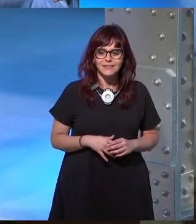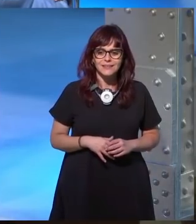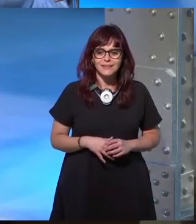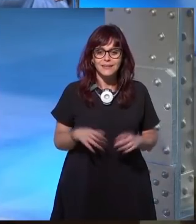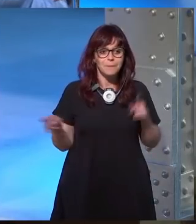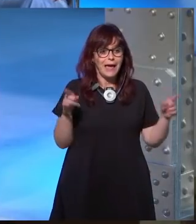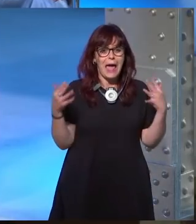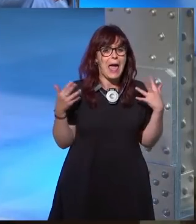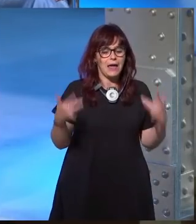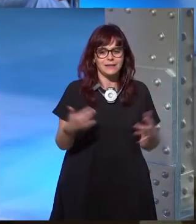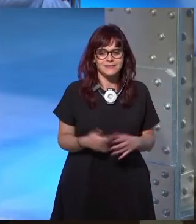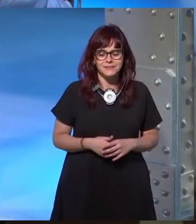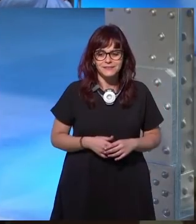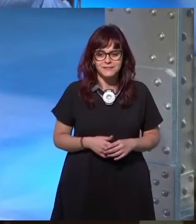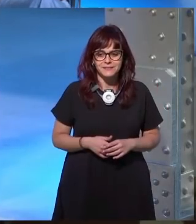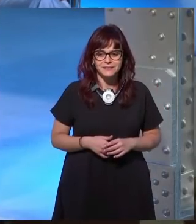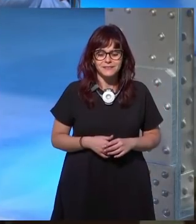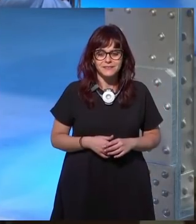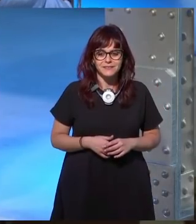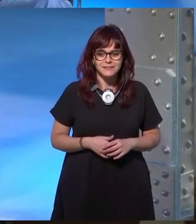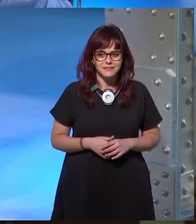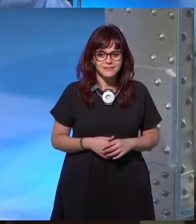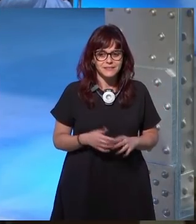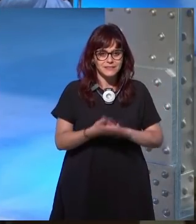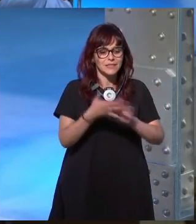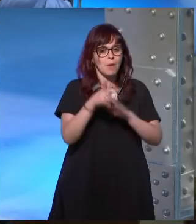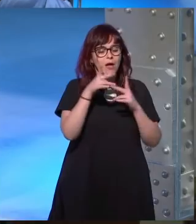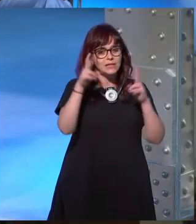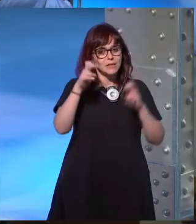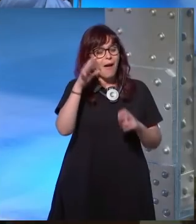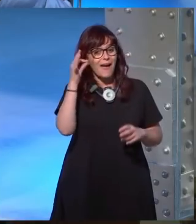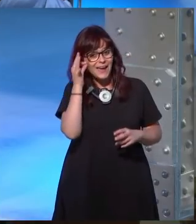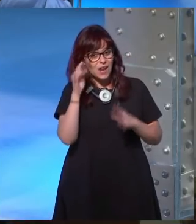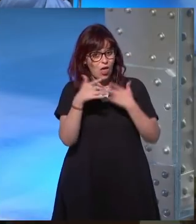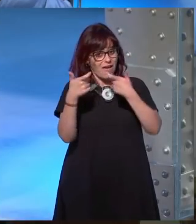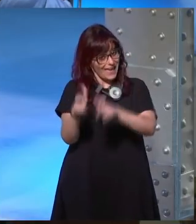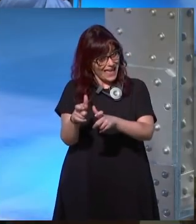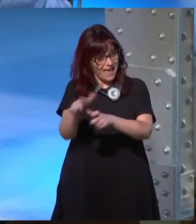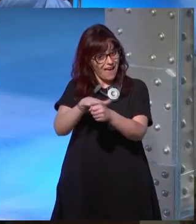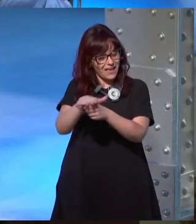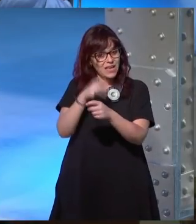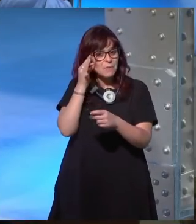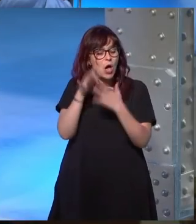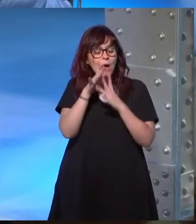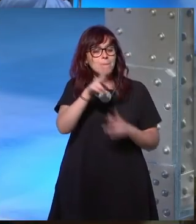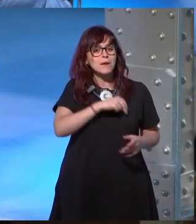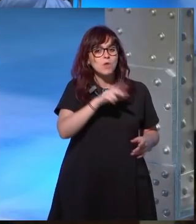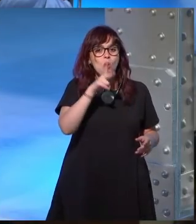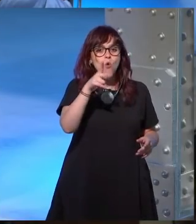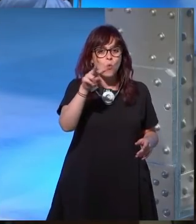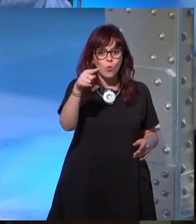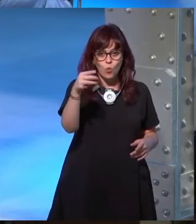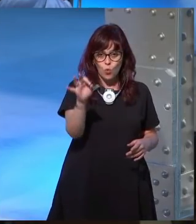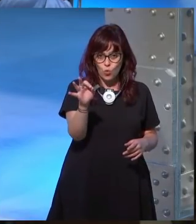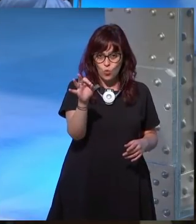va uno cada uno vale hablando de de género en el género y hablando has mencionado antes los premios Hugo que yo